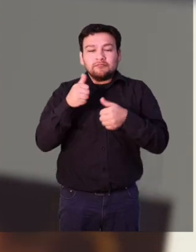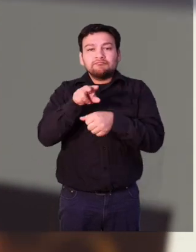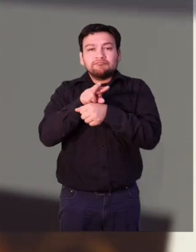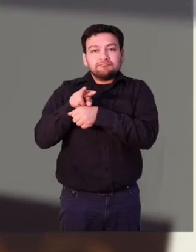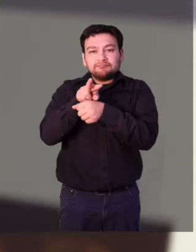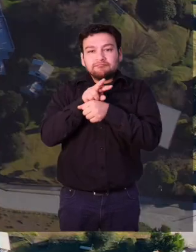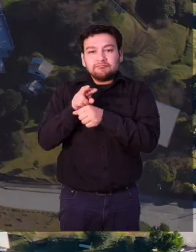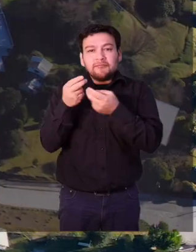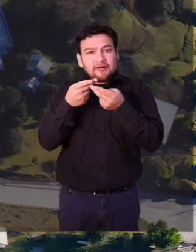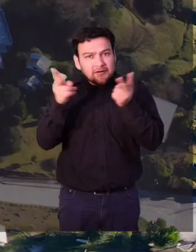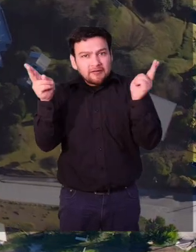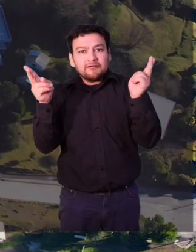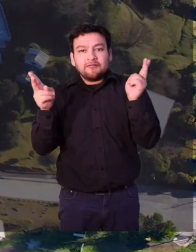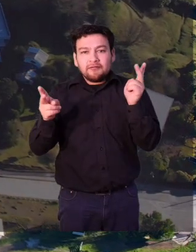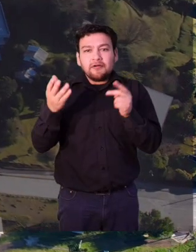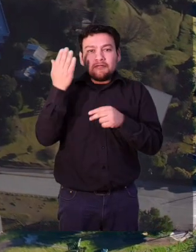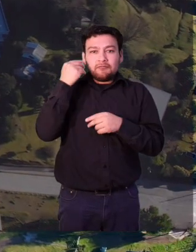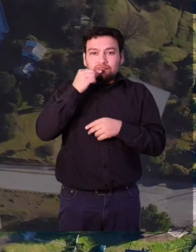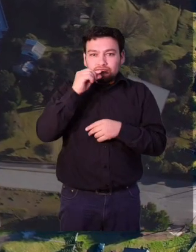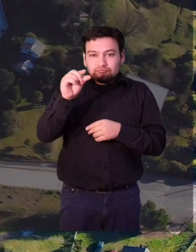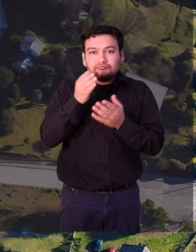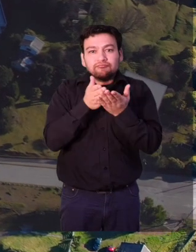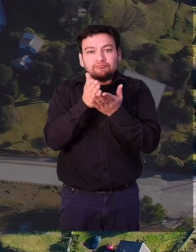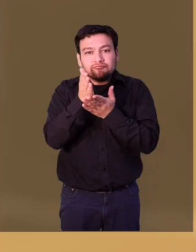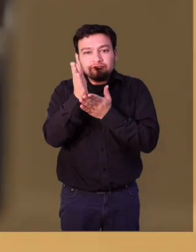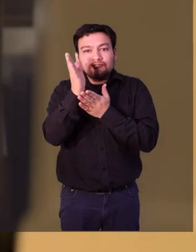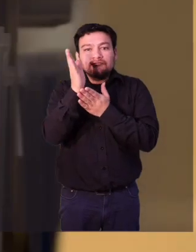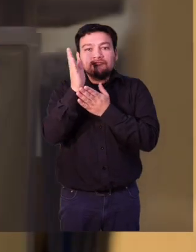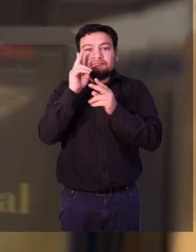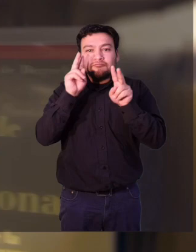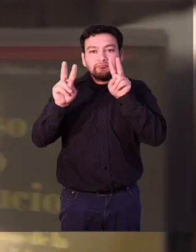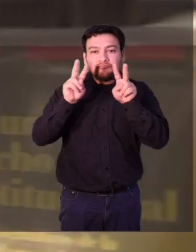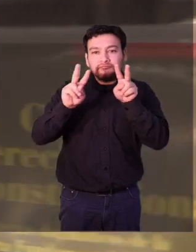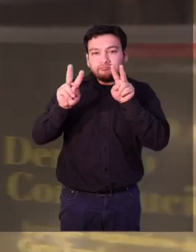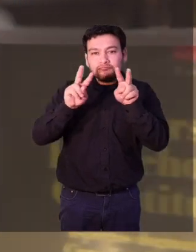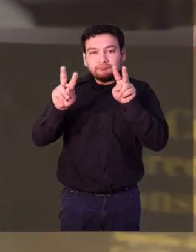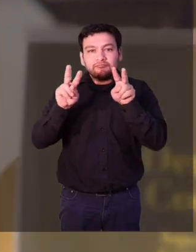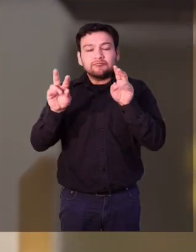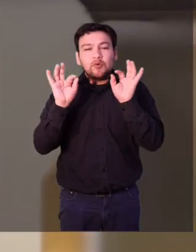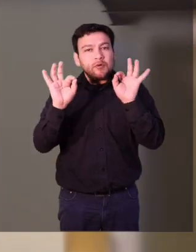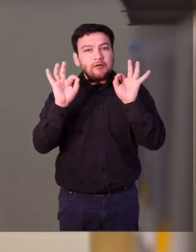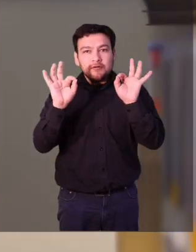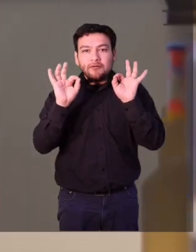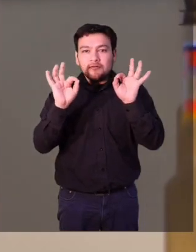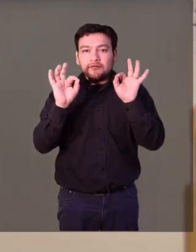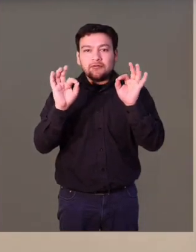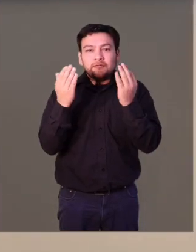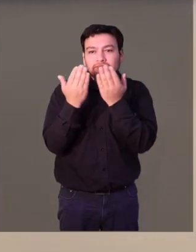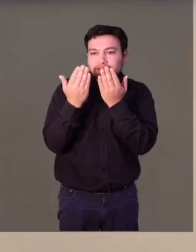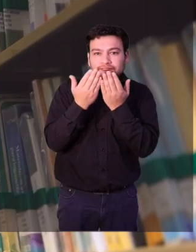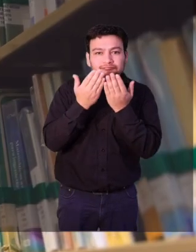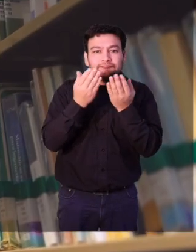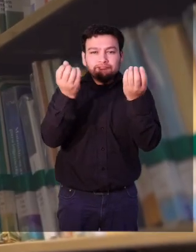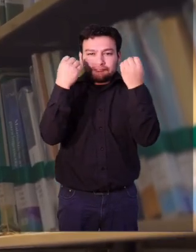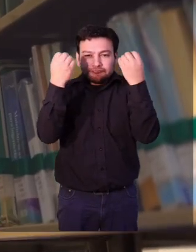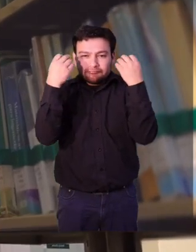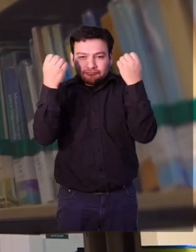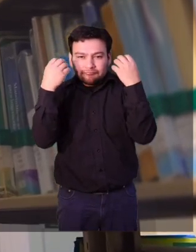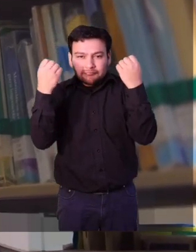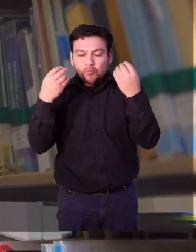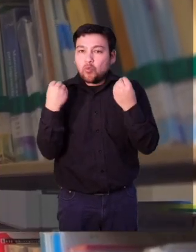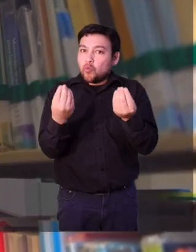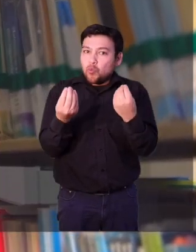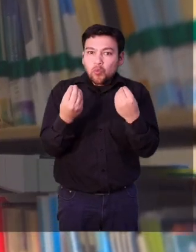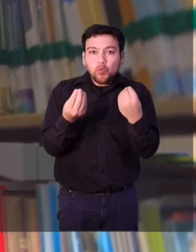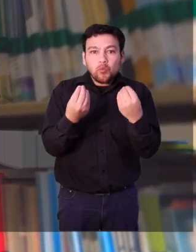es una carrera joven y que ya evidencia excelencia en la formación que ofrece a sus estudiantes, lo que se demuestra con la